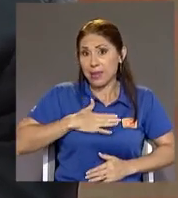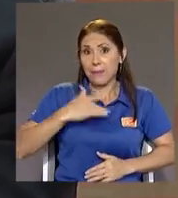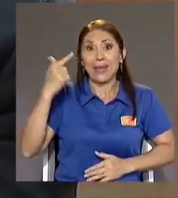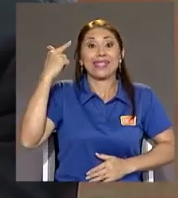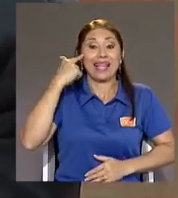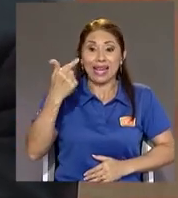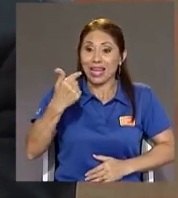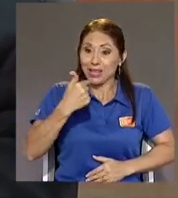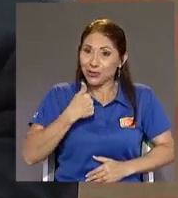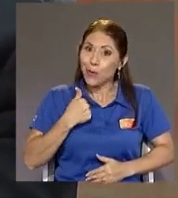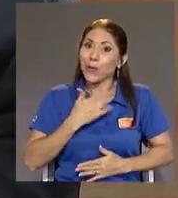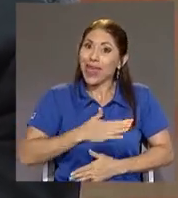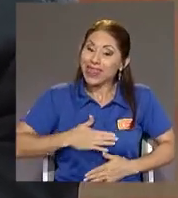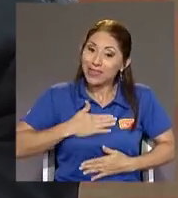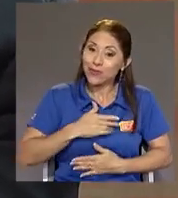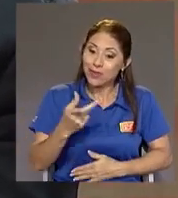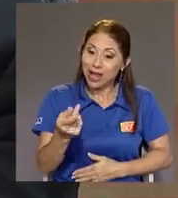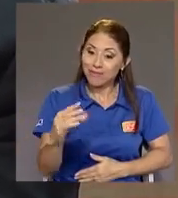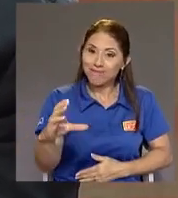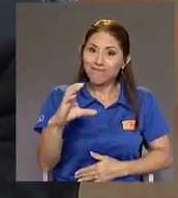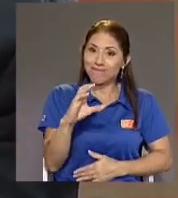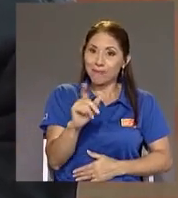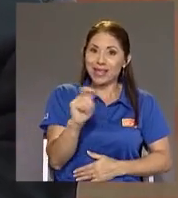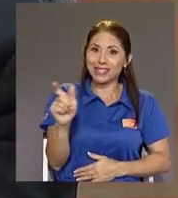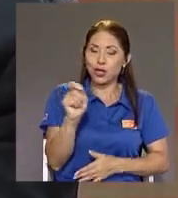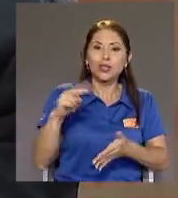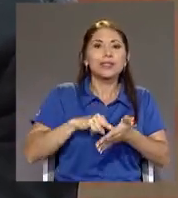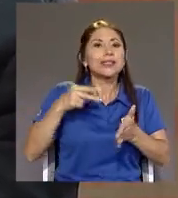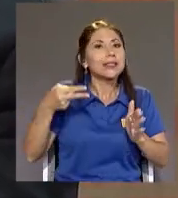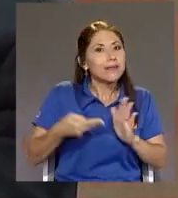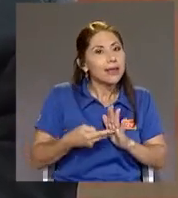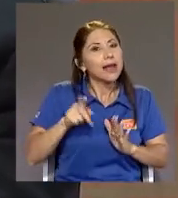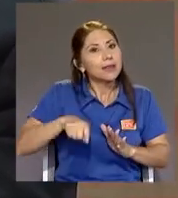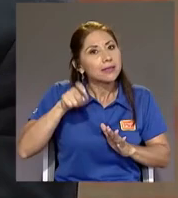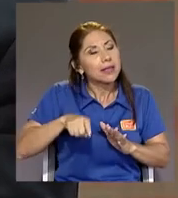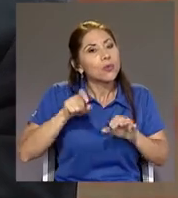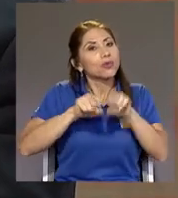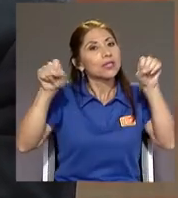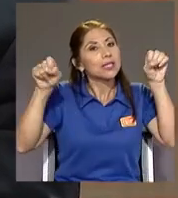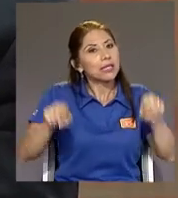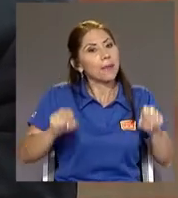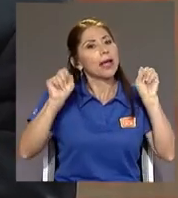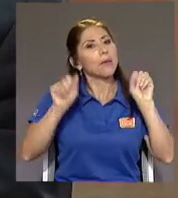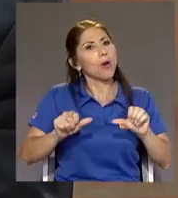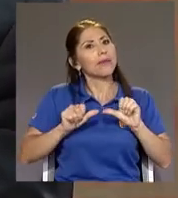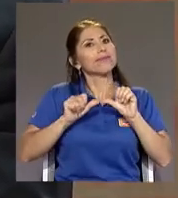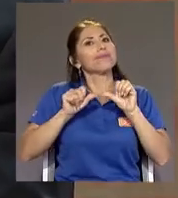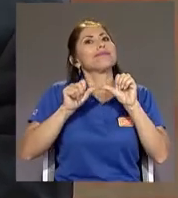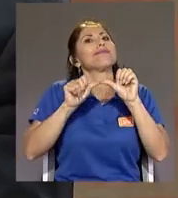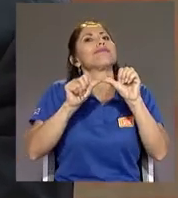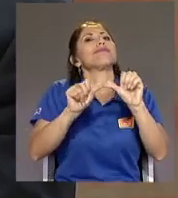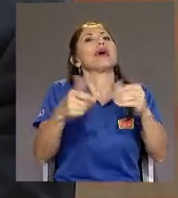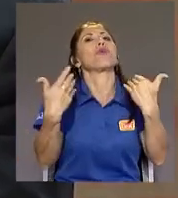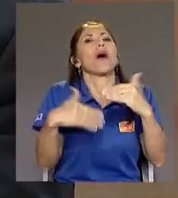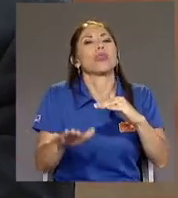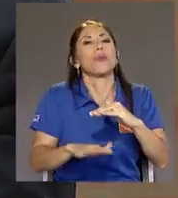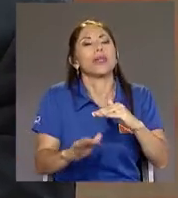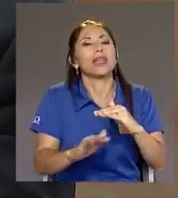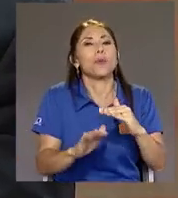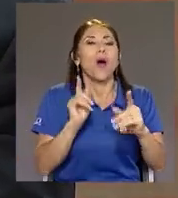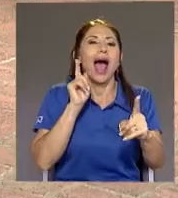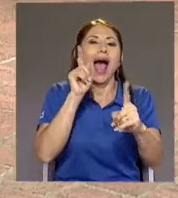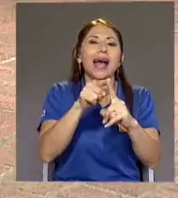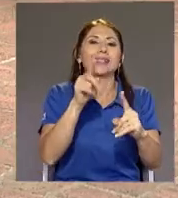disfrutar Mi pensión Implica un sistema Que tenga viabilidad Cuando mínimo Hasta el 2070 O 2080